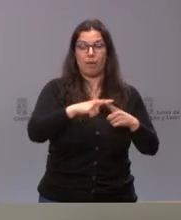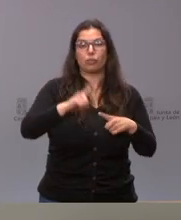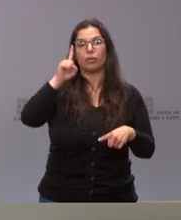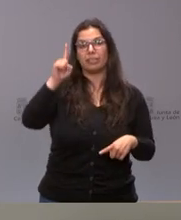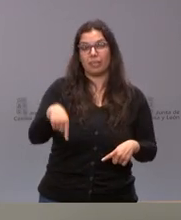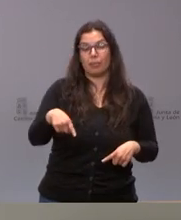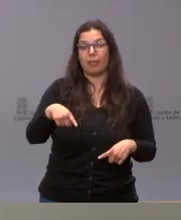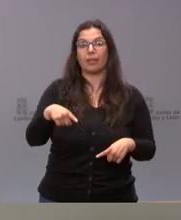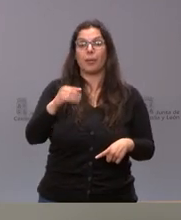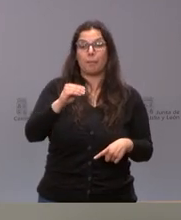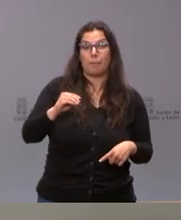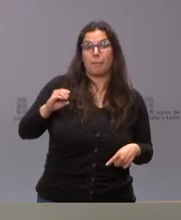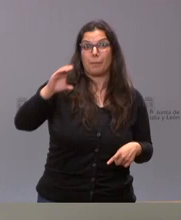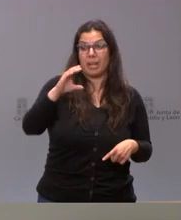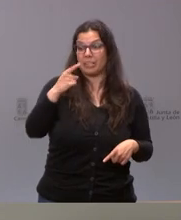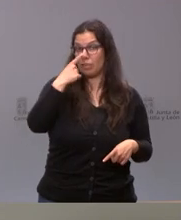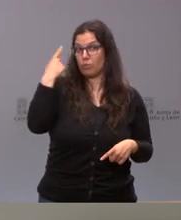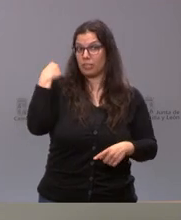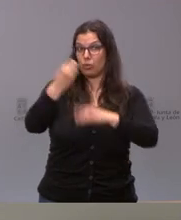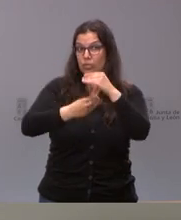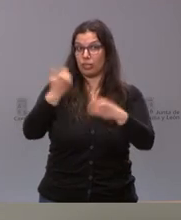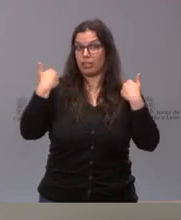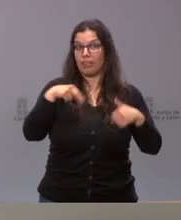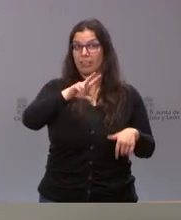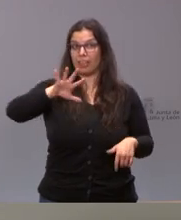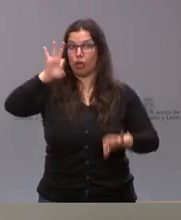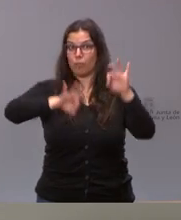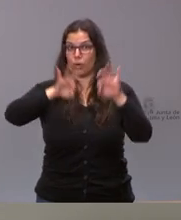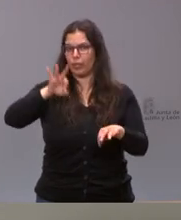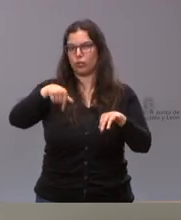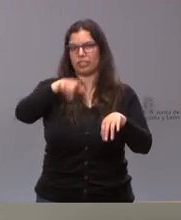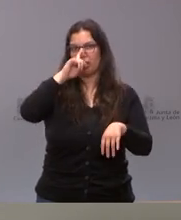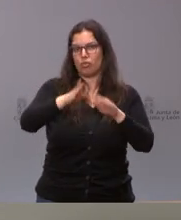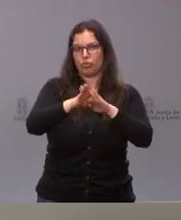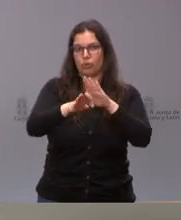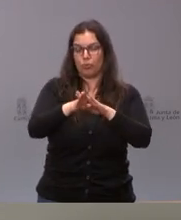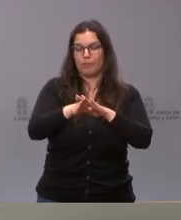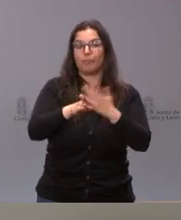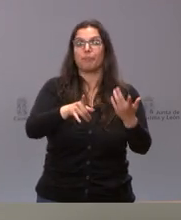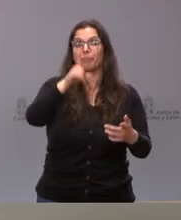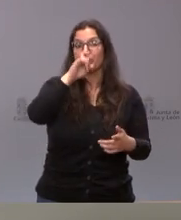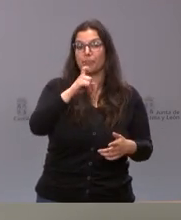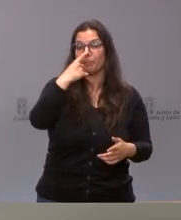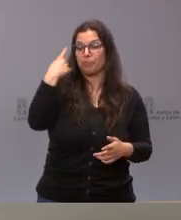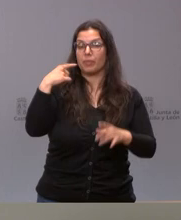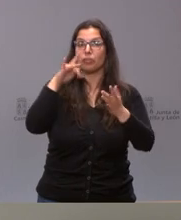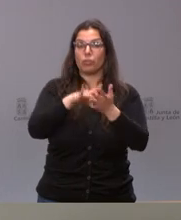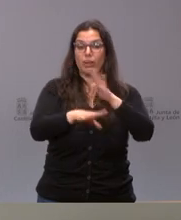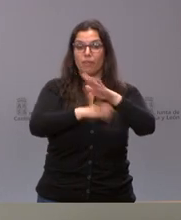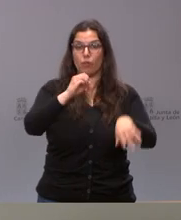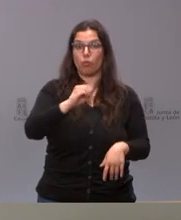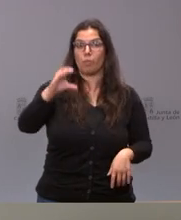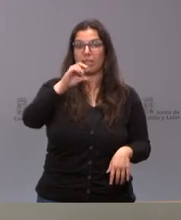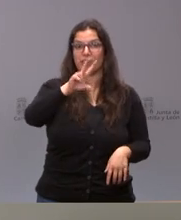incremento que ya el año anterior abordamos de un 25%. Recordarán ustedes que el ejercicio precedente incrementamos en este fondo un 25%